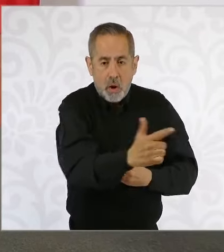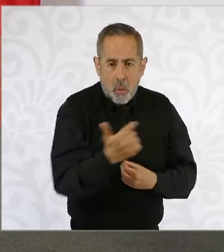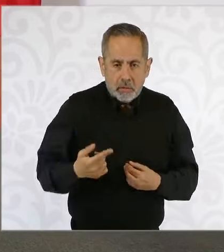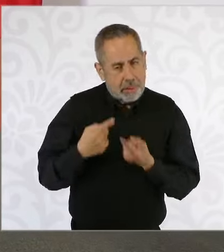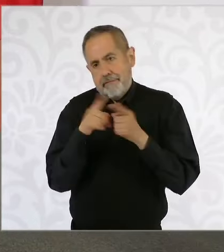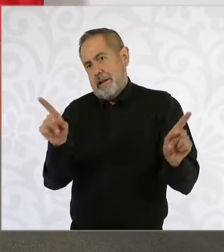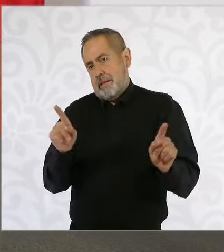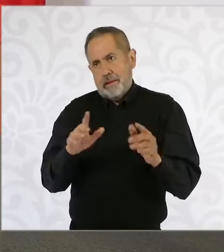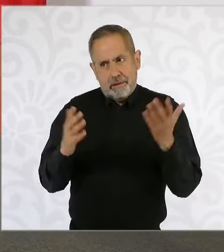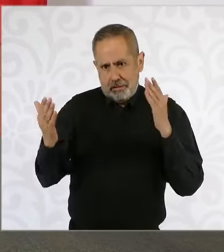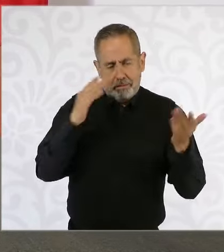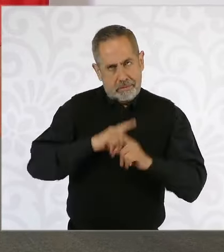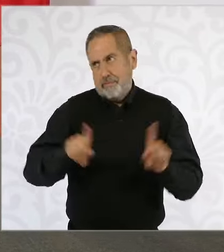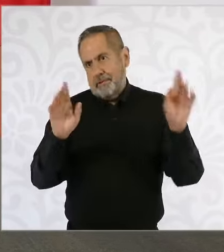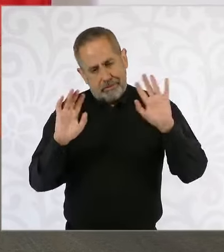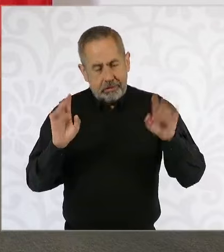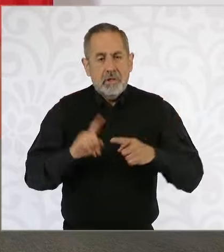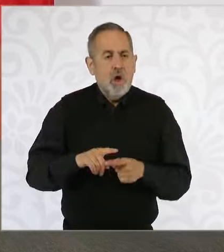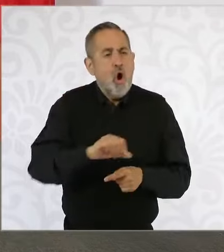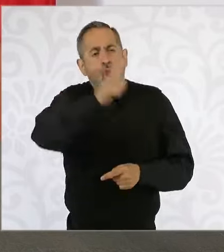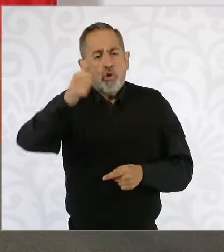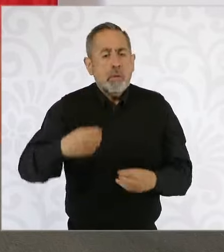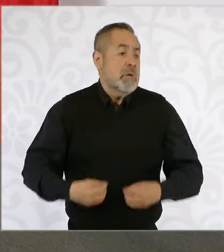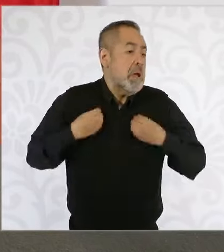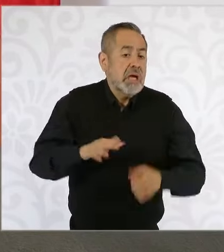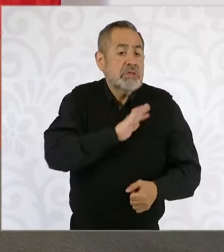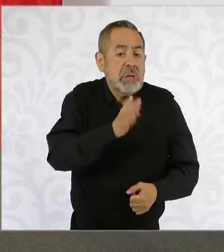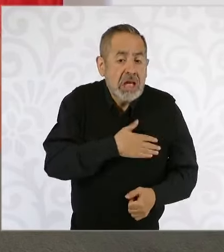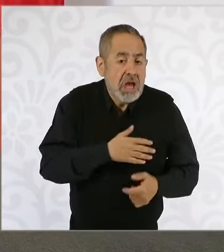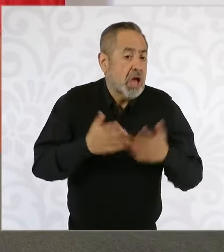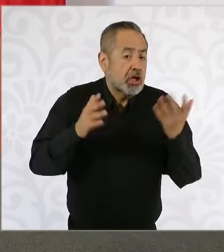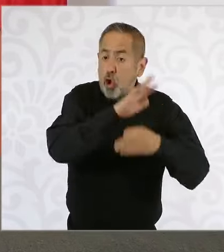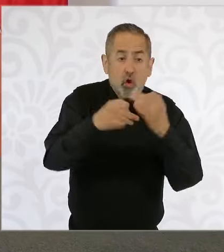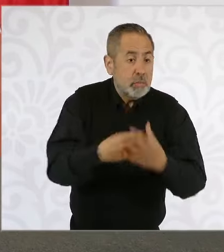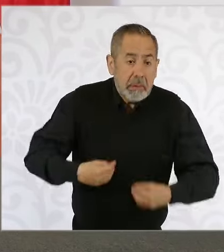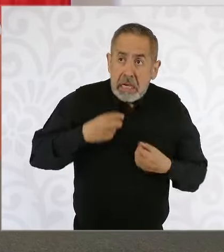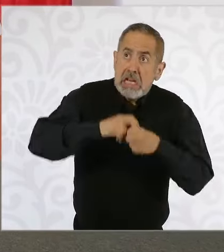punto de comparación. Los demás viven en España, todos.